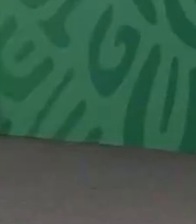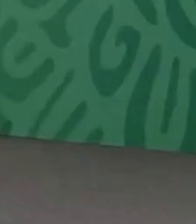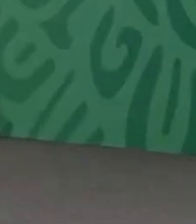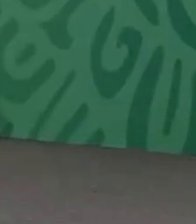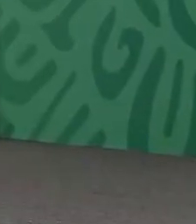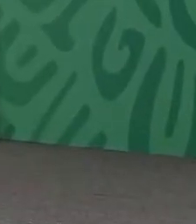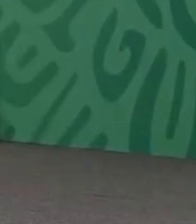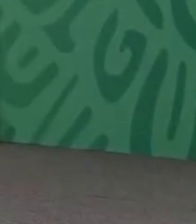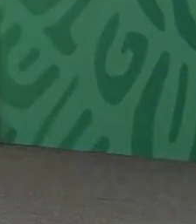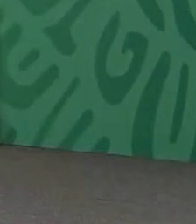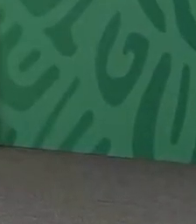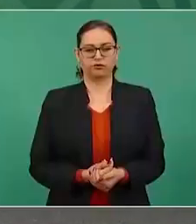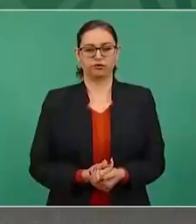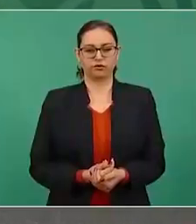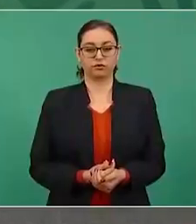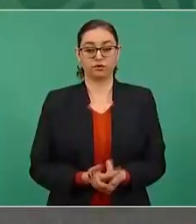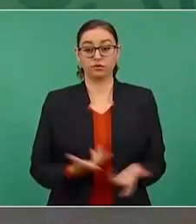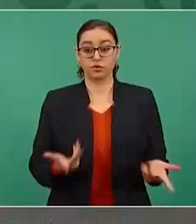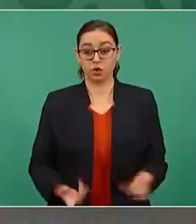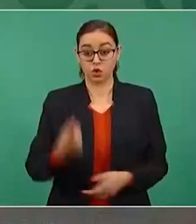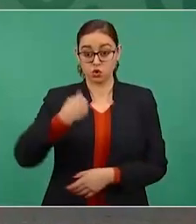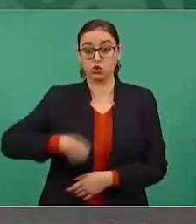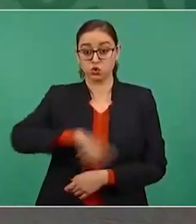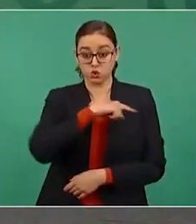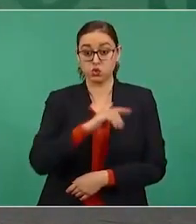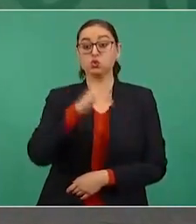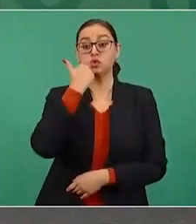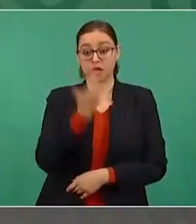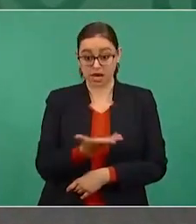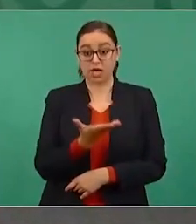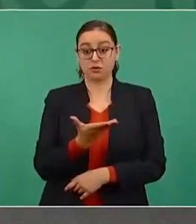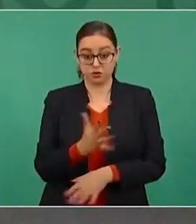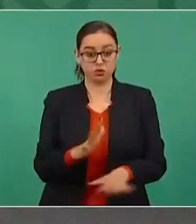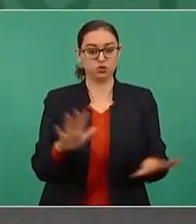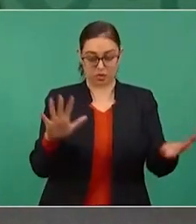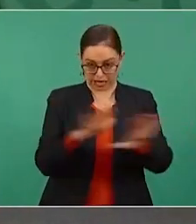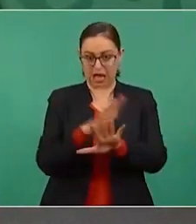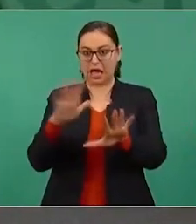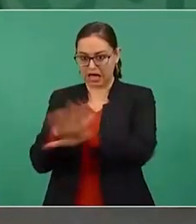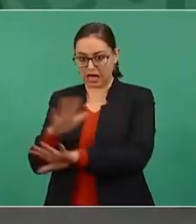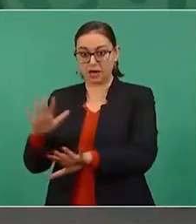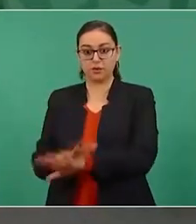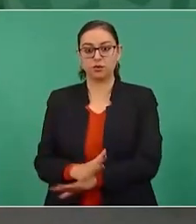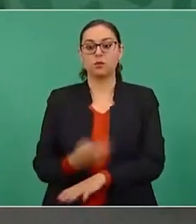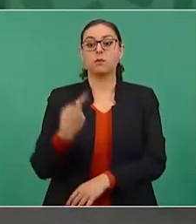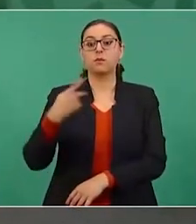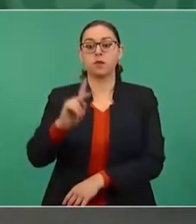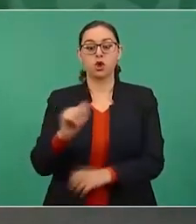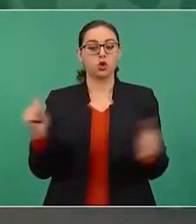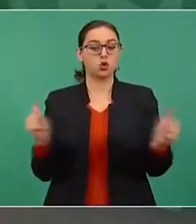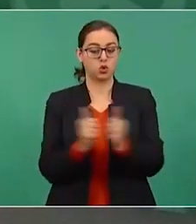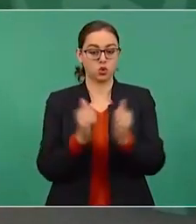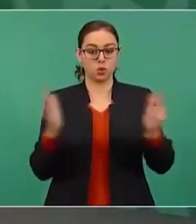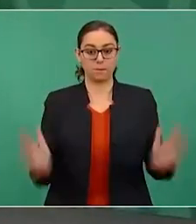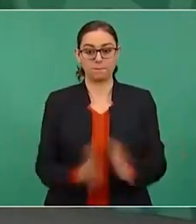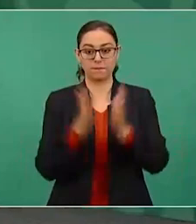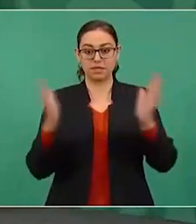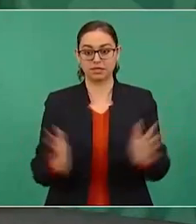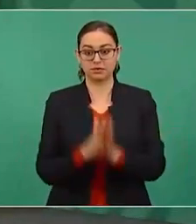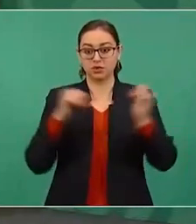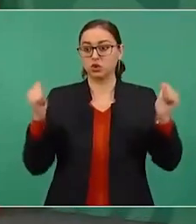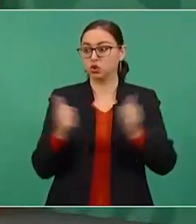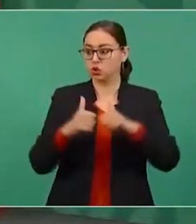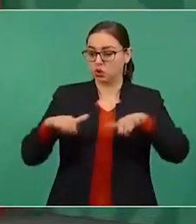quitarle el micrófono o los espacios